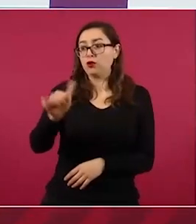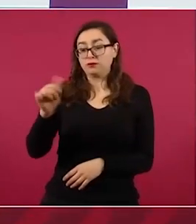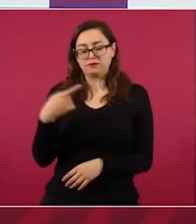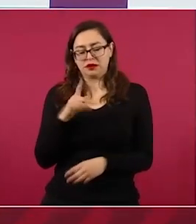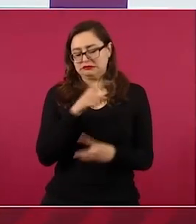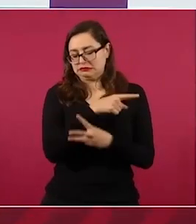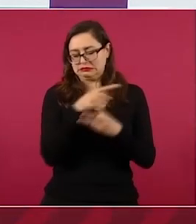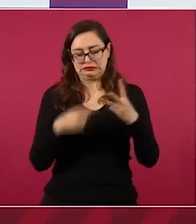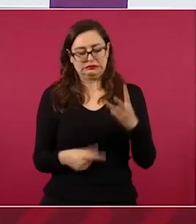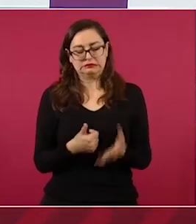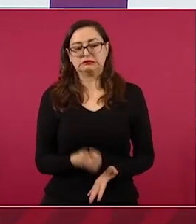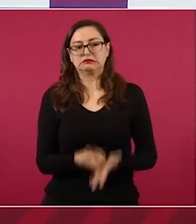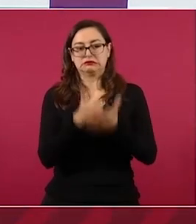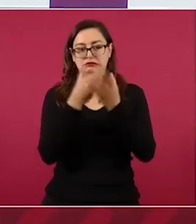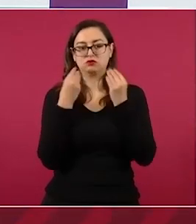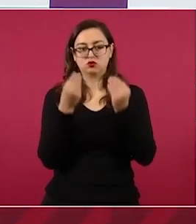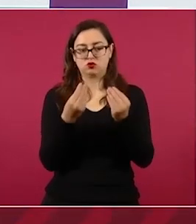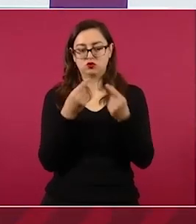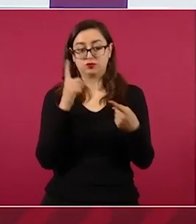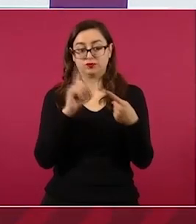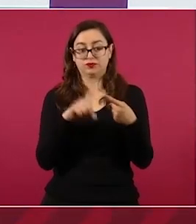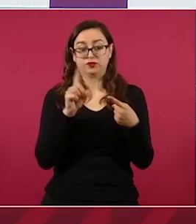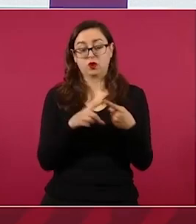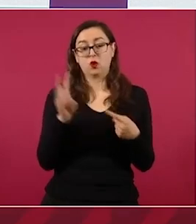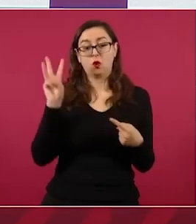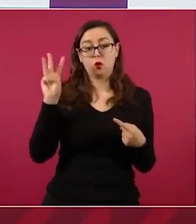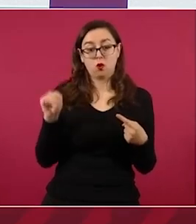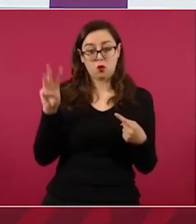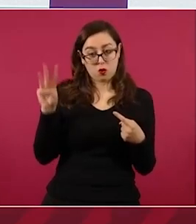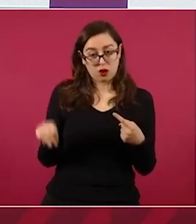Walmart, que hicimos un acuerdo con ellos,